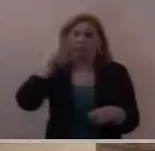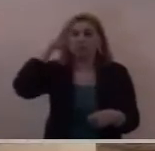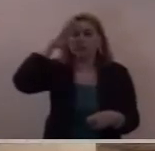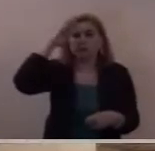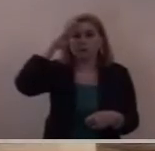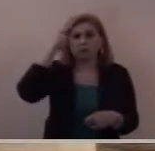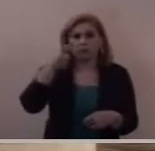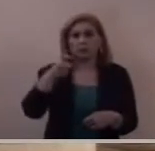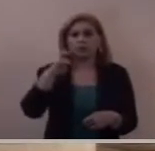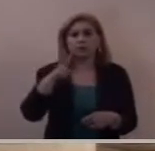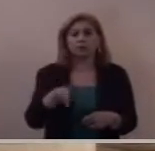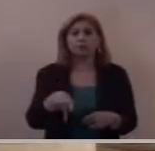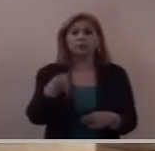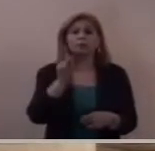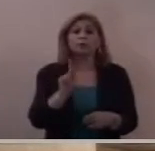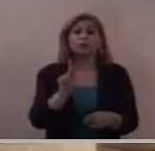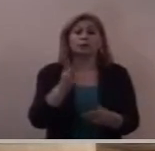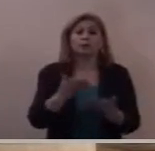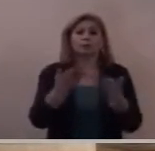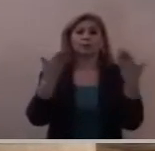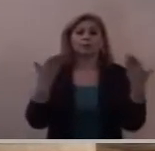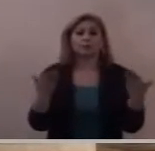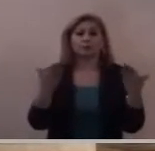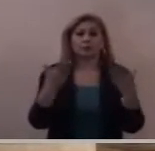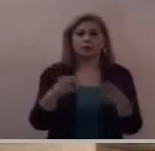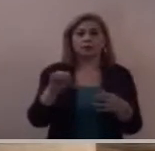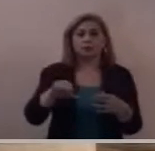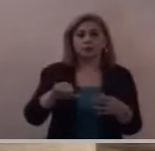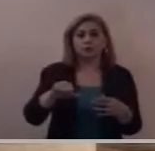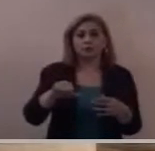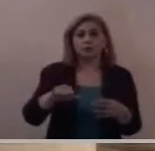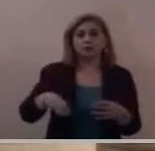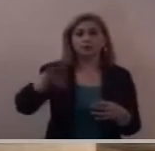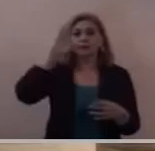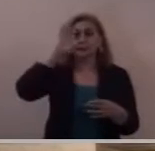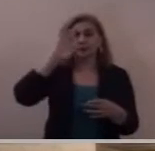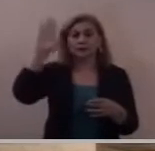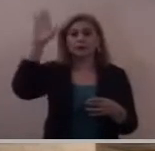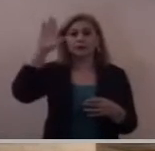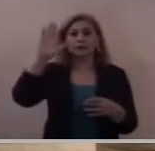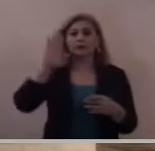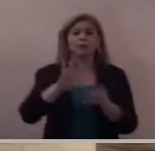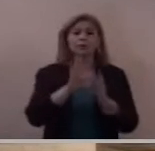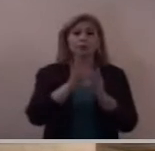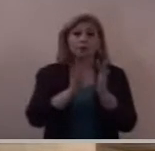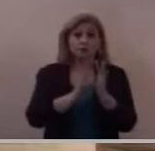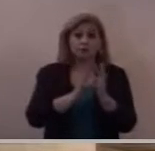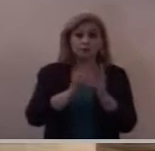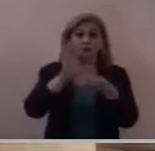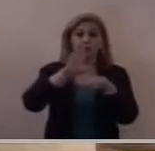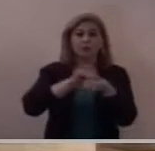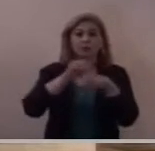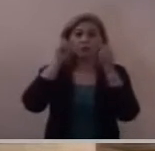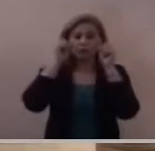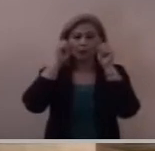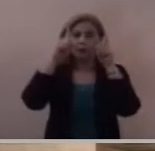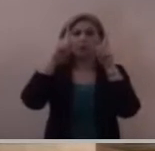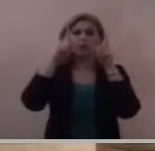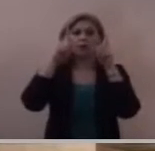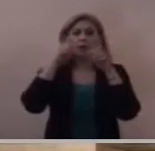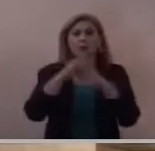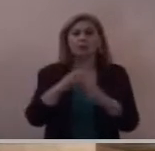pero hoy el Señor nos permite admirar a un centurión